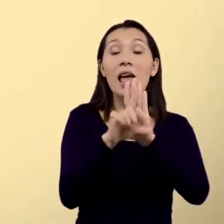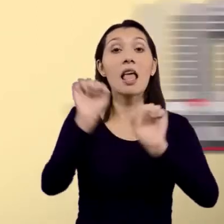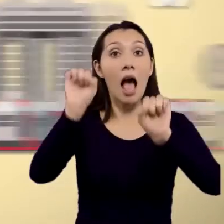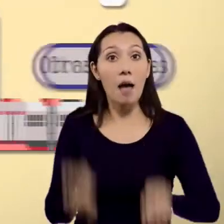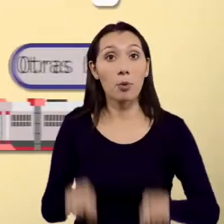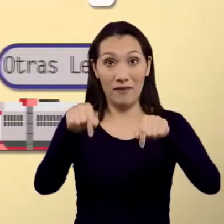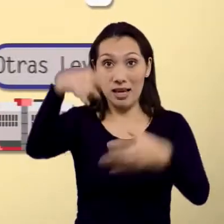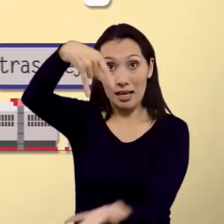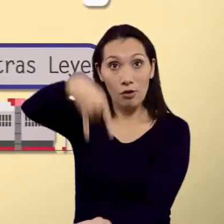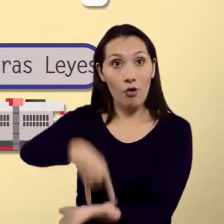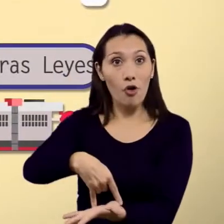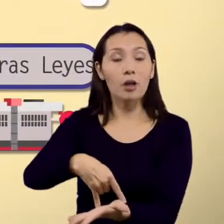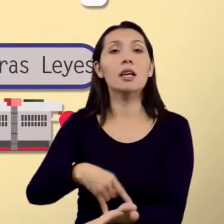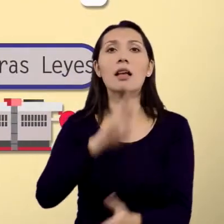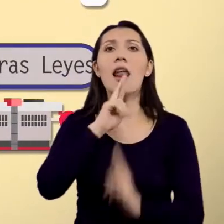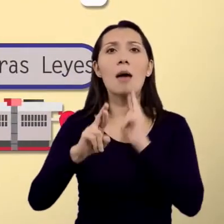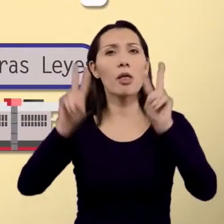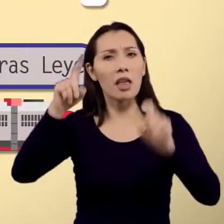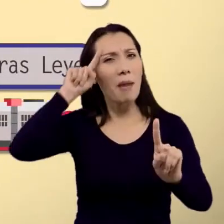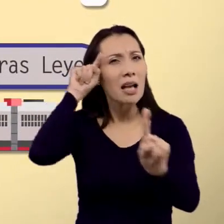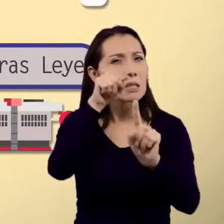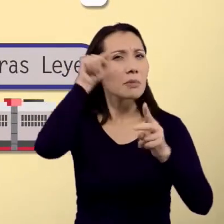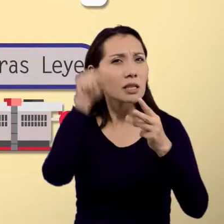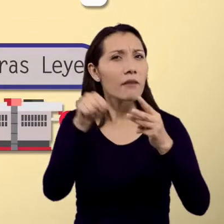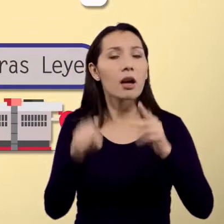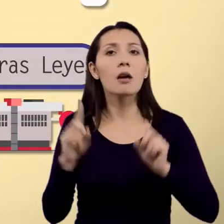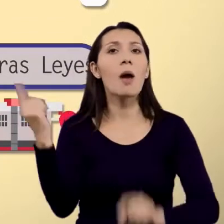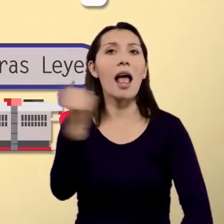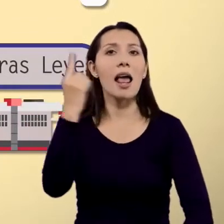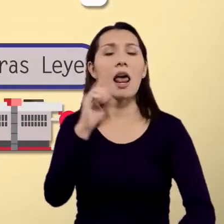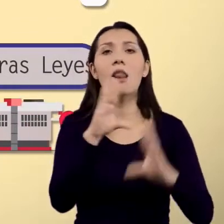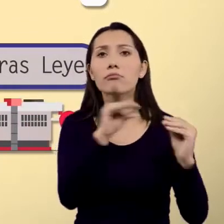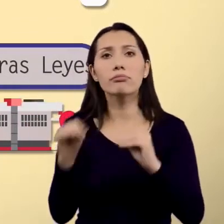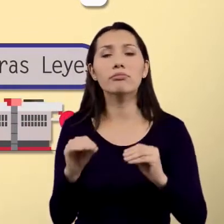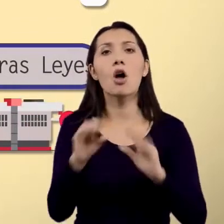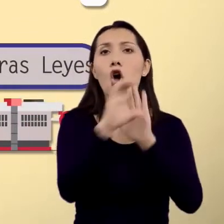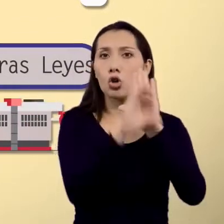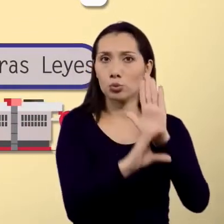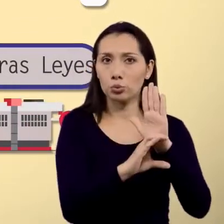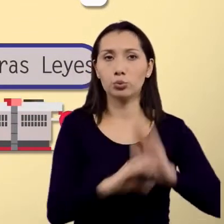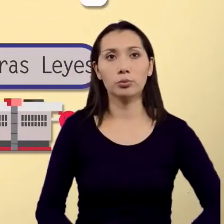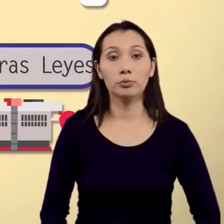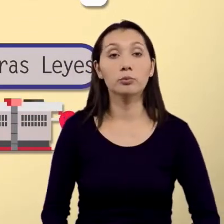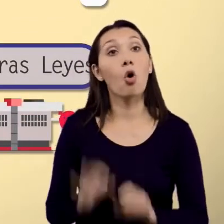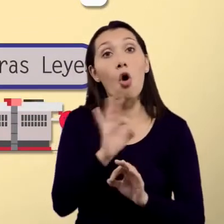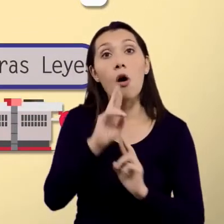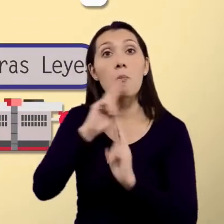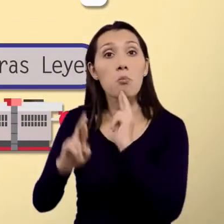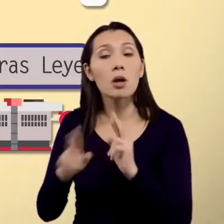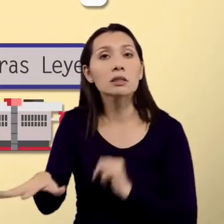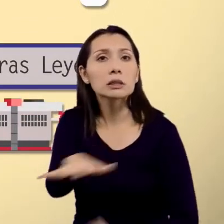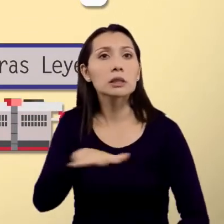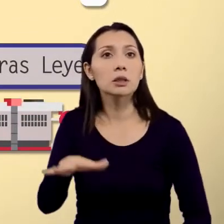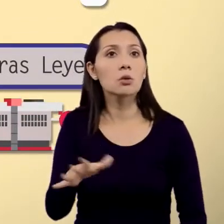aprueban aquí en el Congreso responden a temas específicos que se tocan de manera general en la Constitución o dan respuesta a